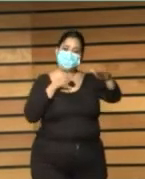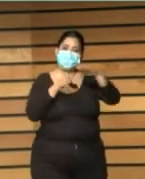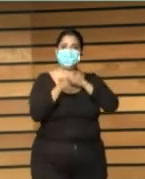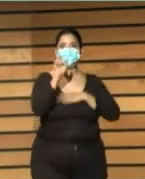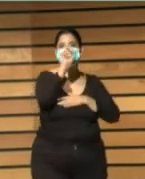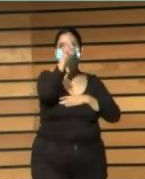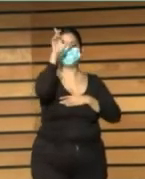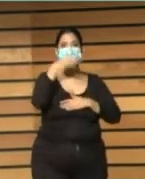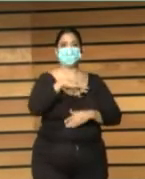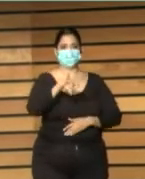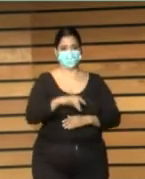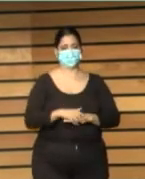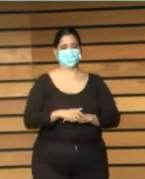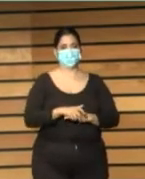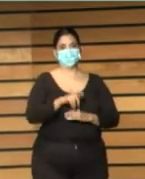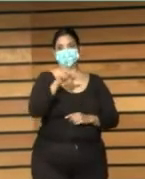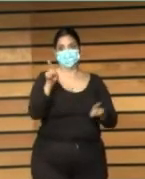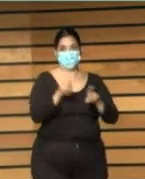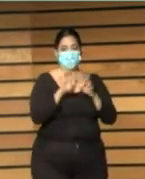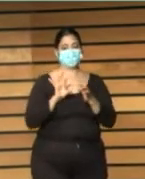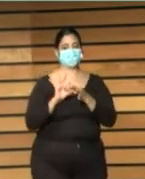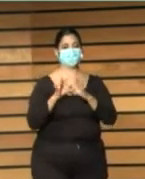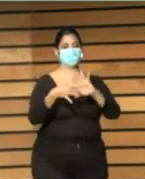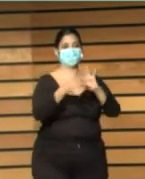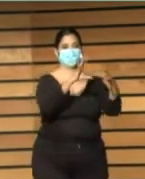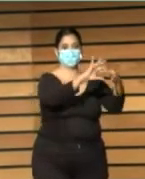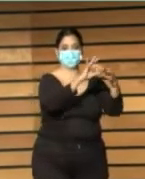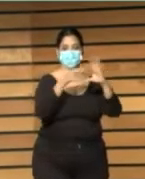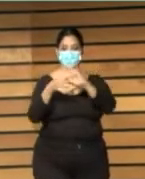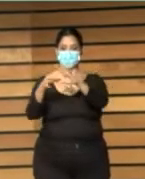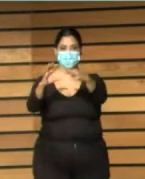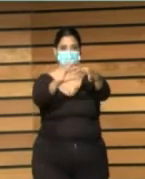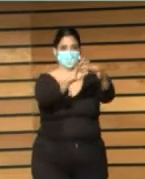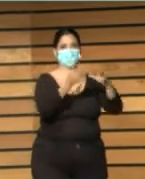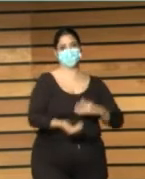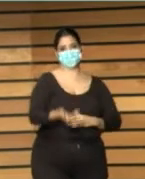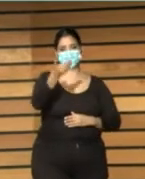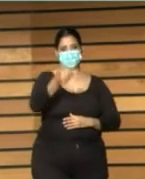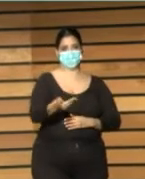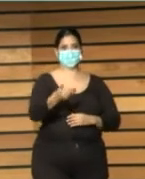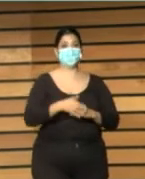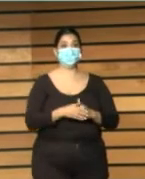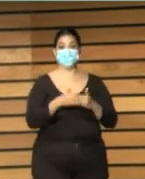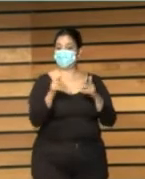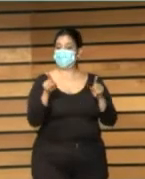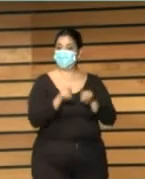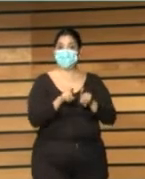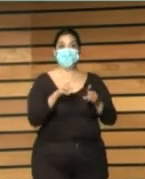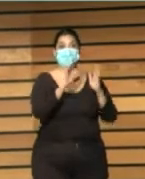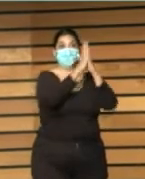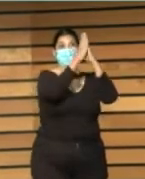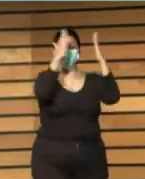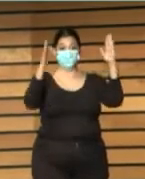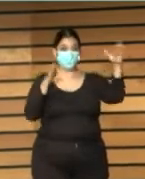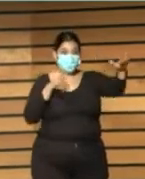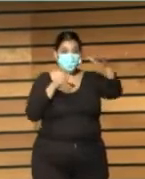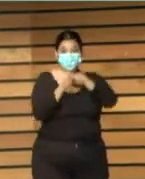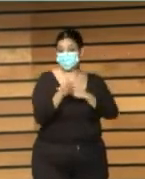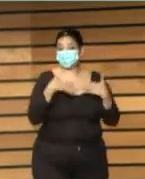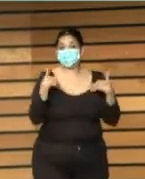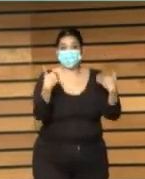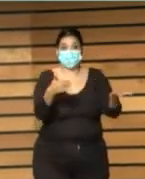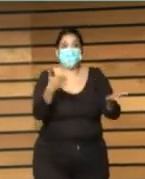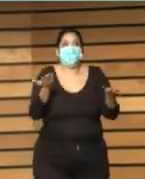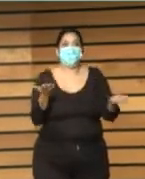17 de las alianzas. Es un portal abierto a todas las bibliotecas. Así, mediante un correo o mediante el